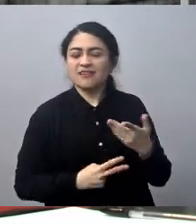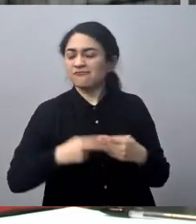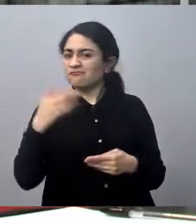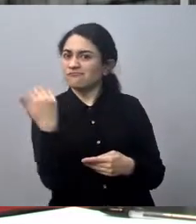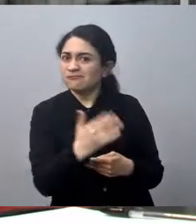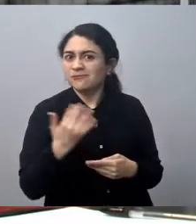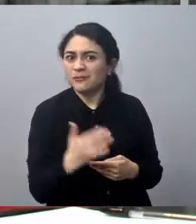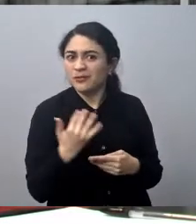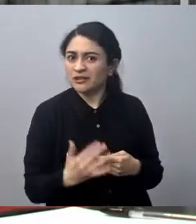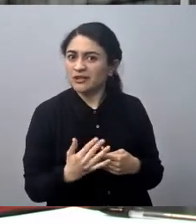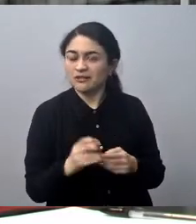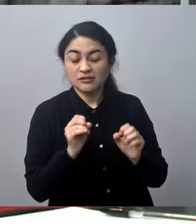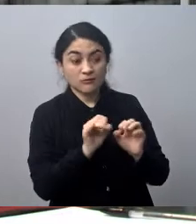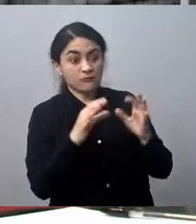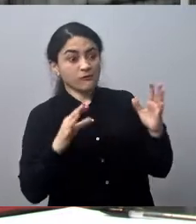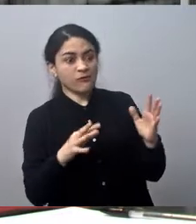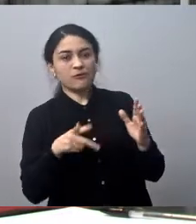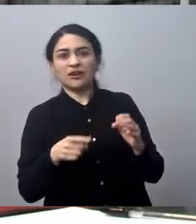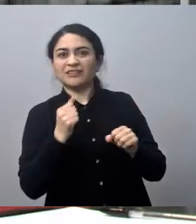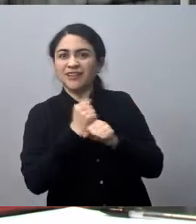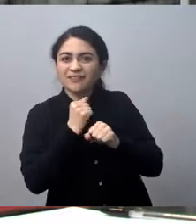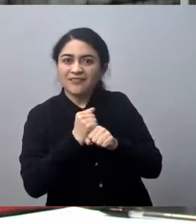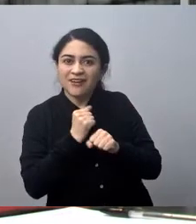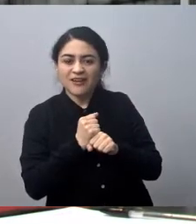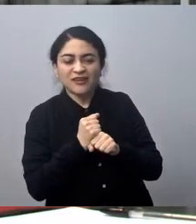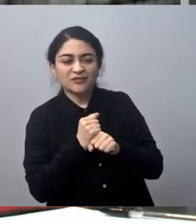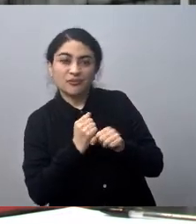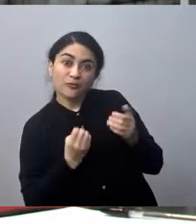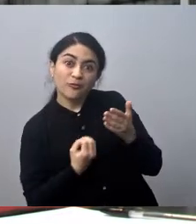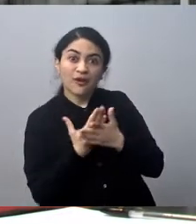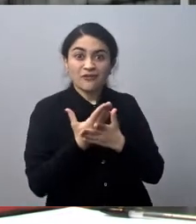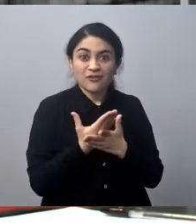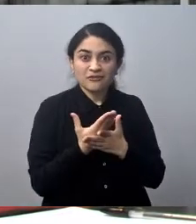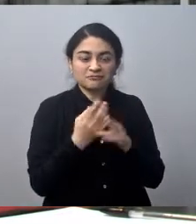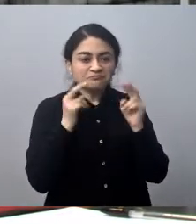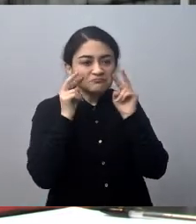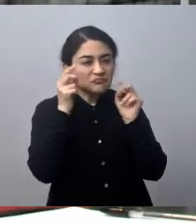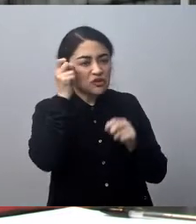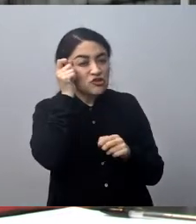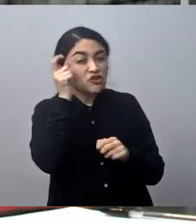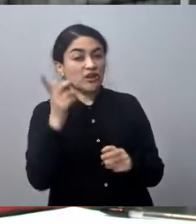artistas de emprendedores, en fin. Yo creo que va a ser